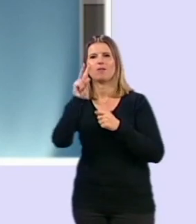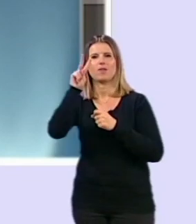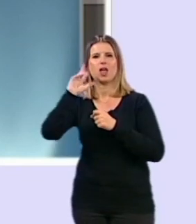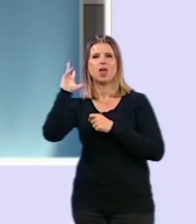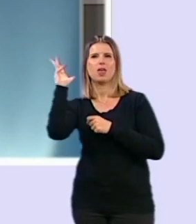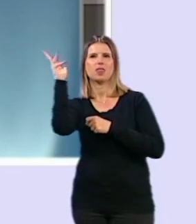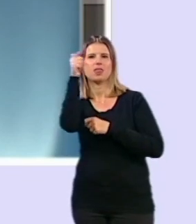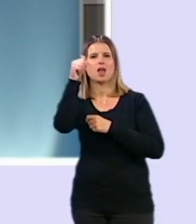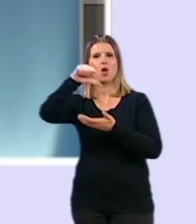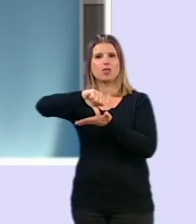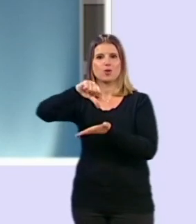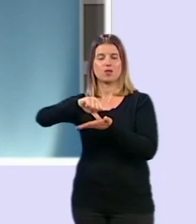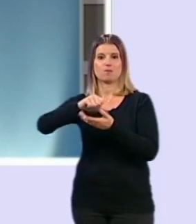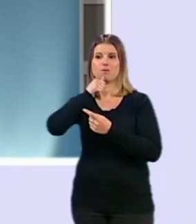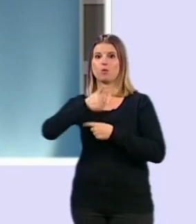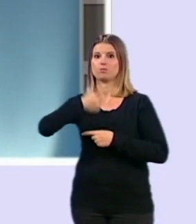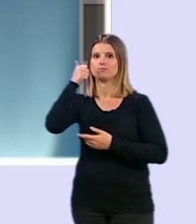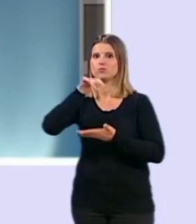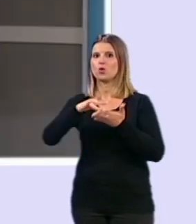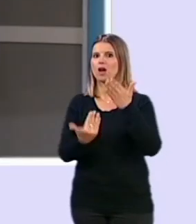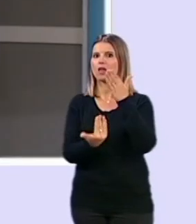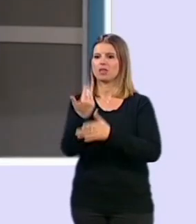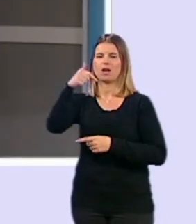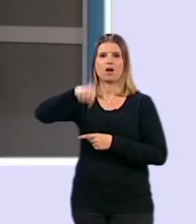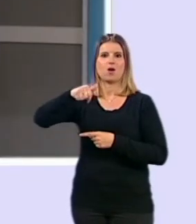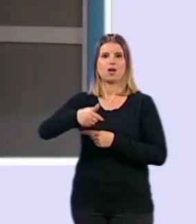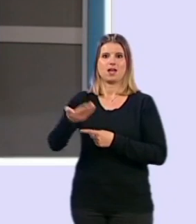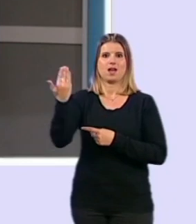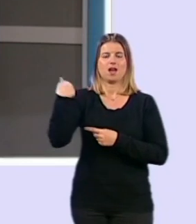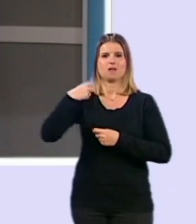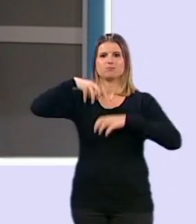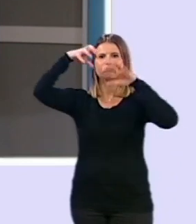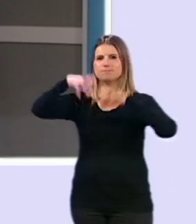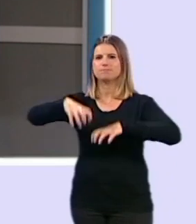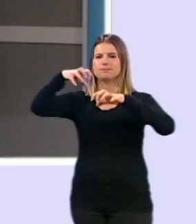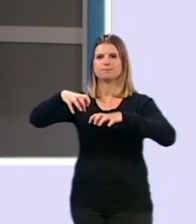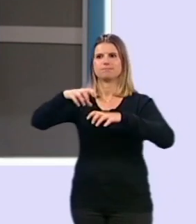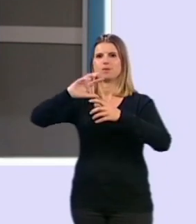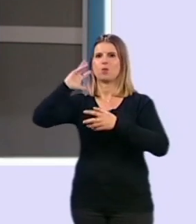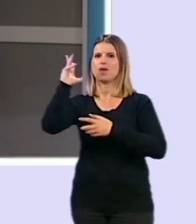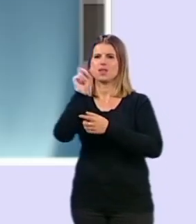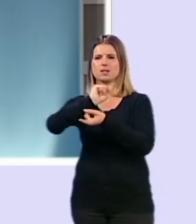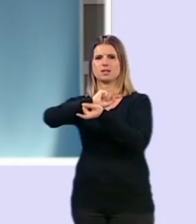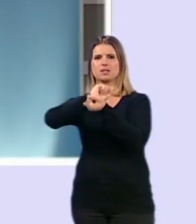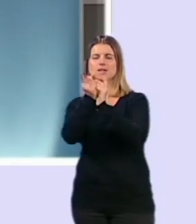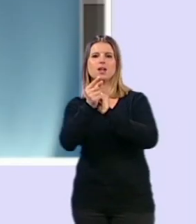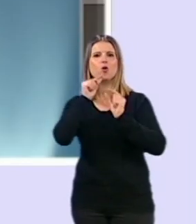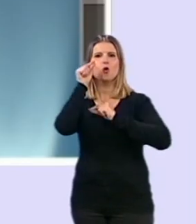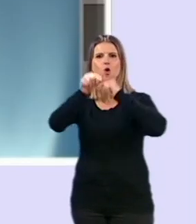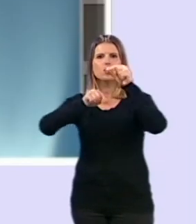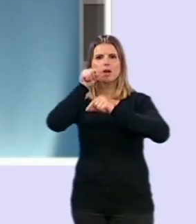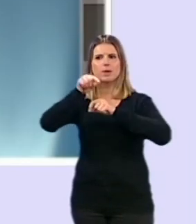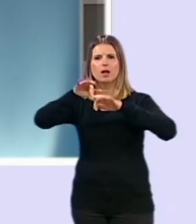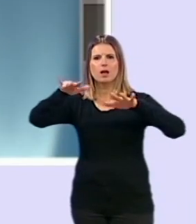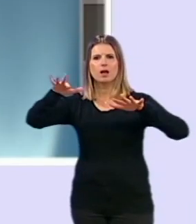ciudad, además sobre todo en un día como el de hoy y el de ayer que cayó a la Mundial, cómo ha cambiado completamente, cómo la contaminación, podríamos decir que